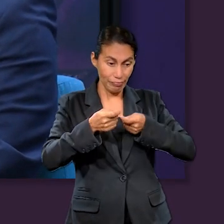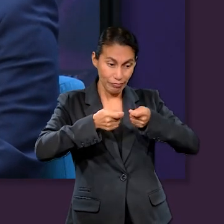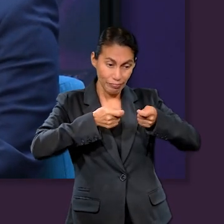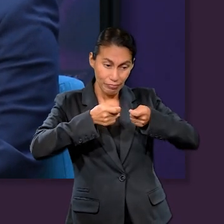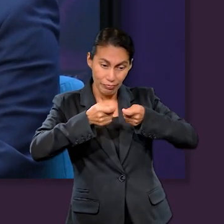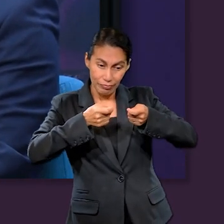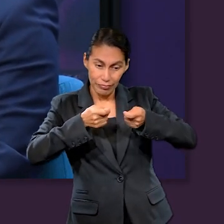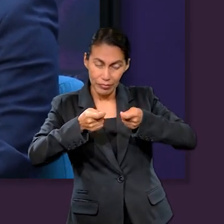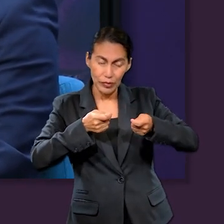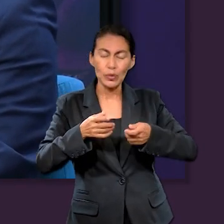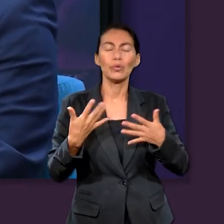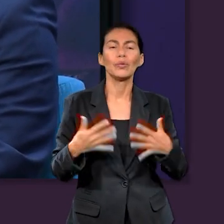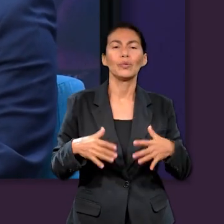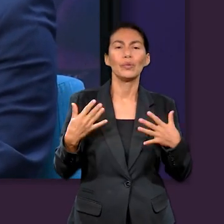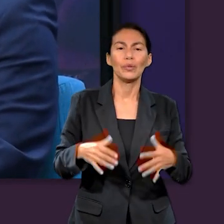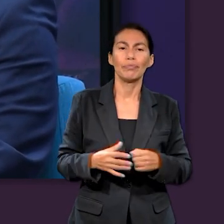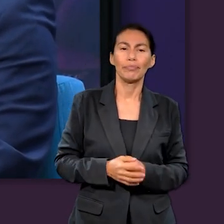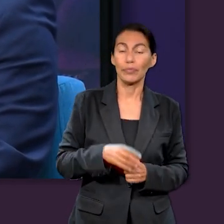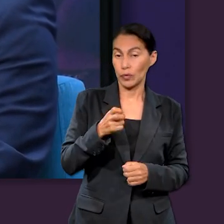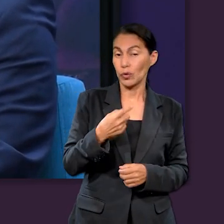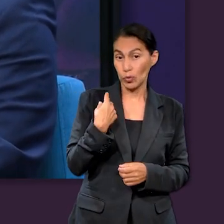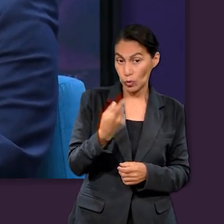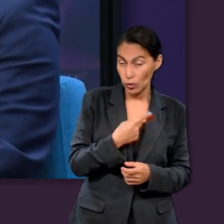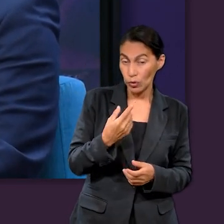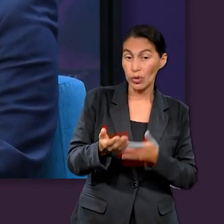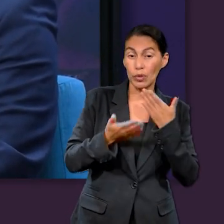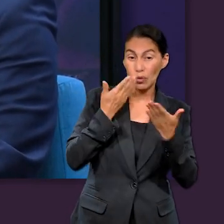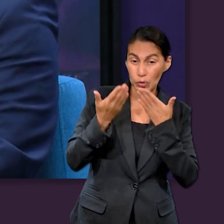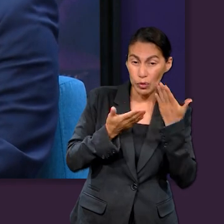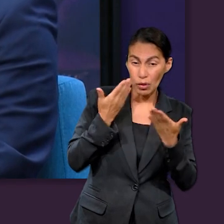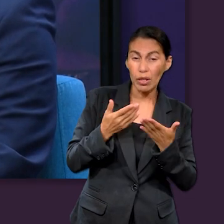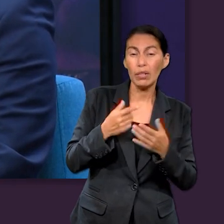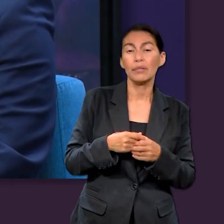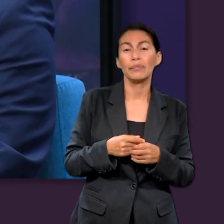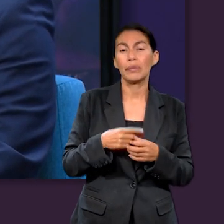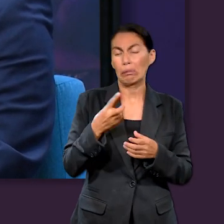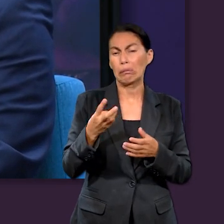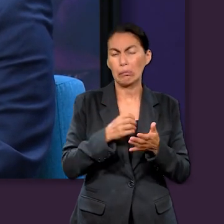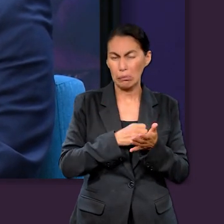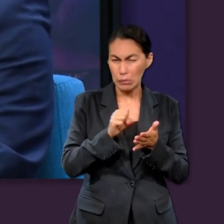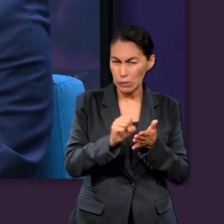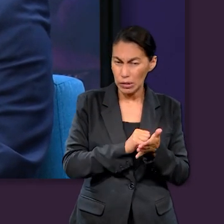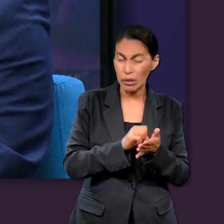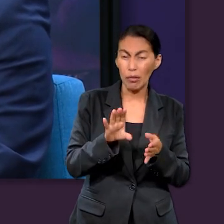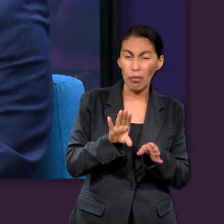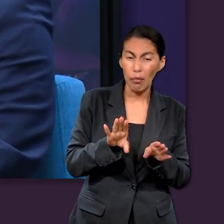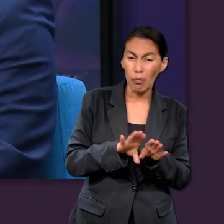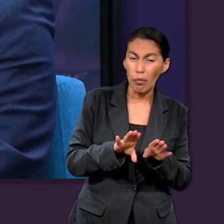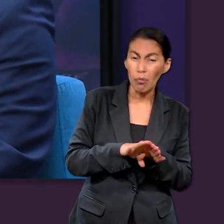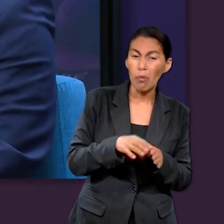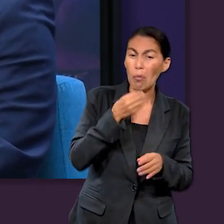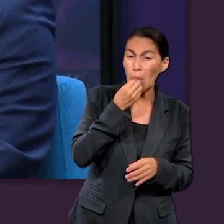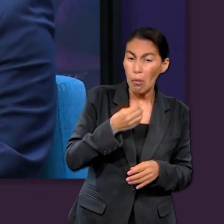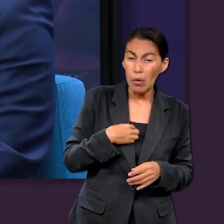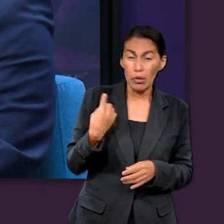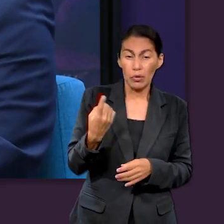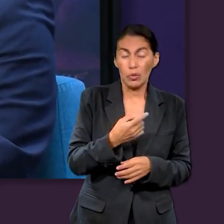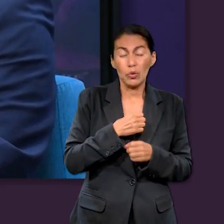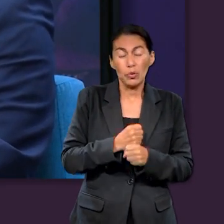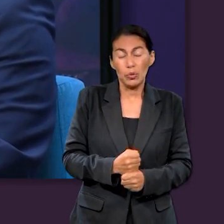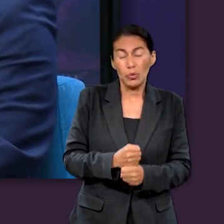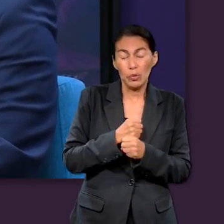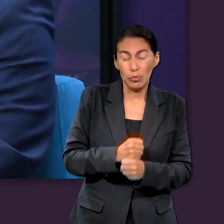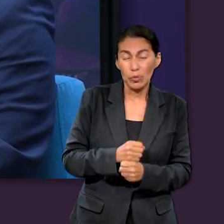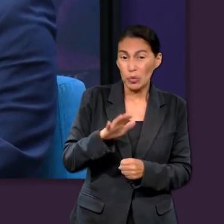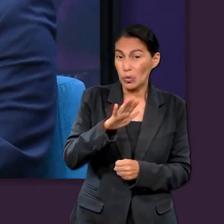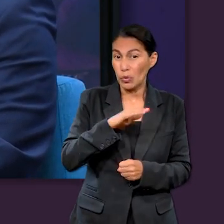ese semestre, vamos a ver eso en la lección. Como Dios, a pesar de nuestro sufrimiento más profundo, él sigue